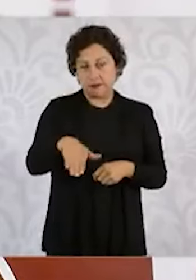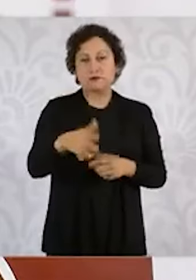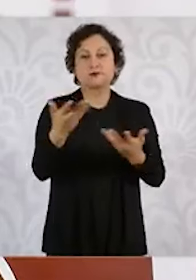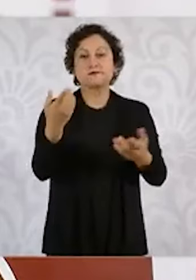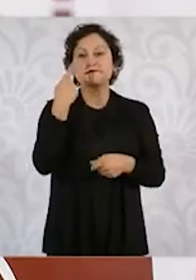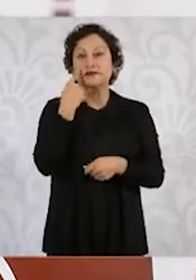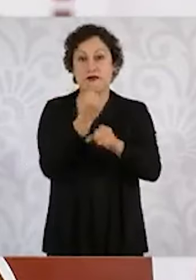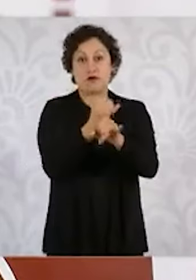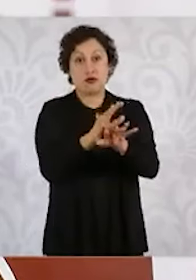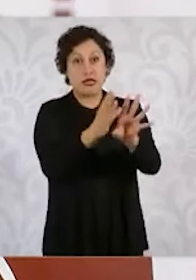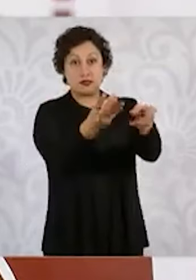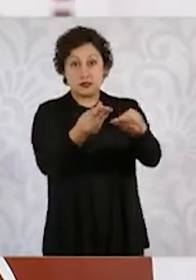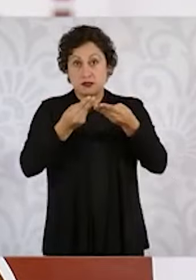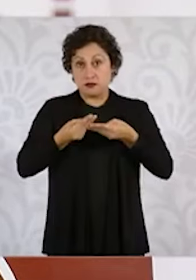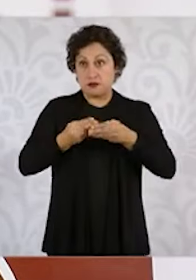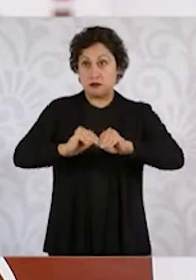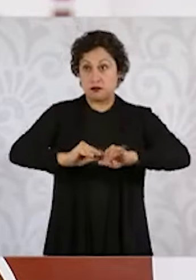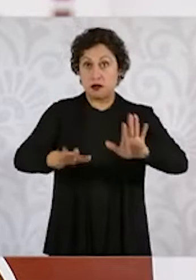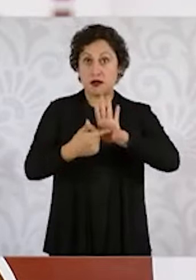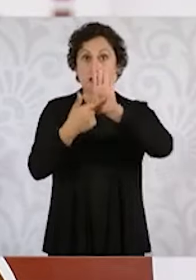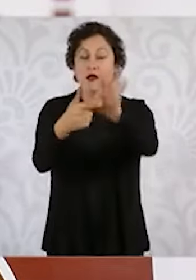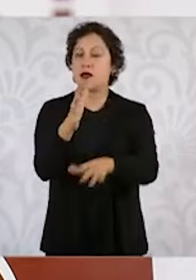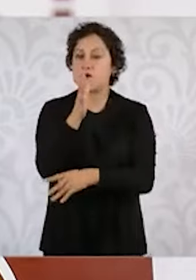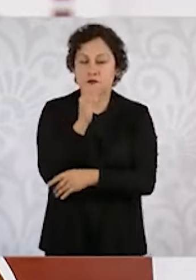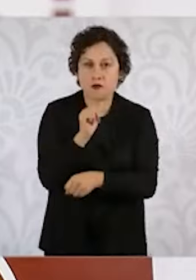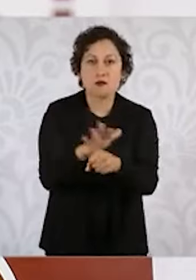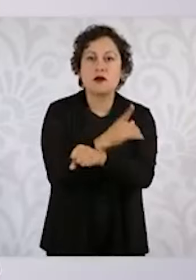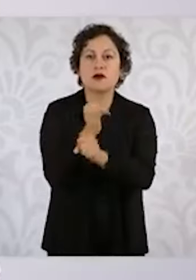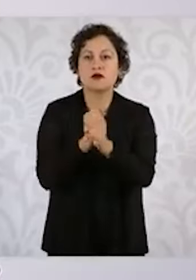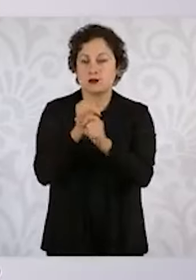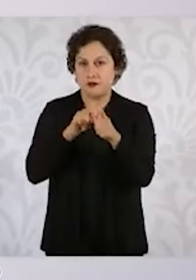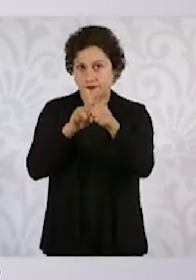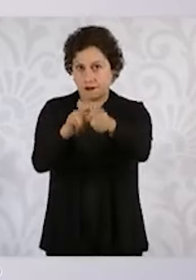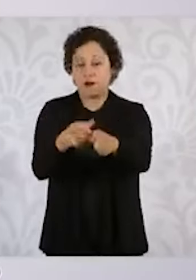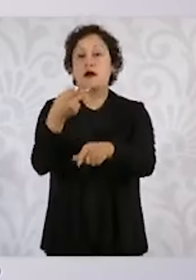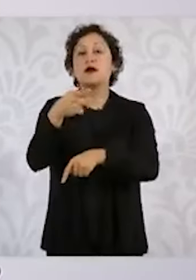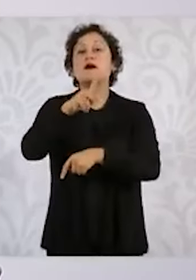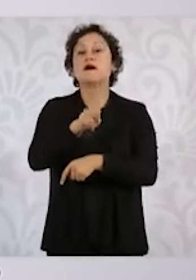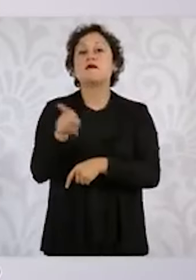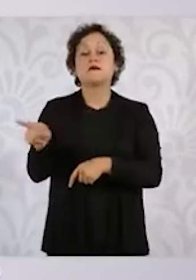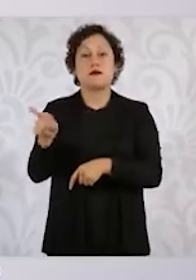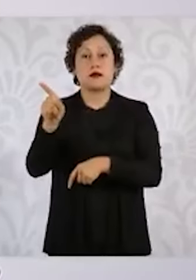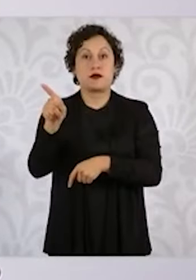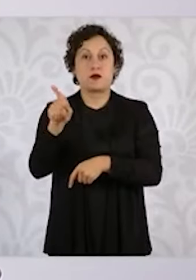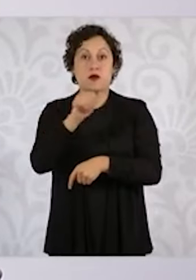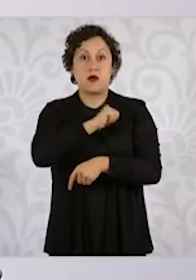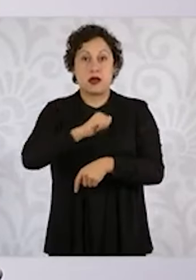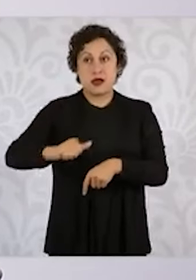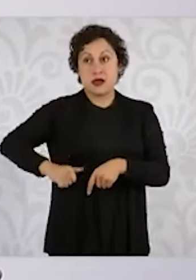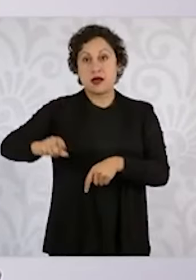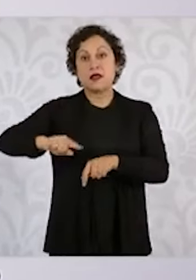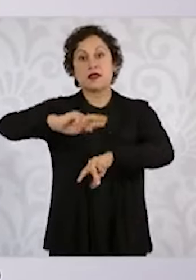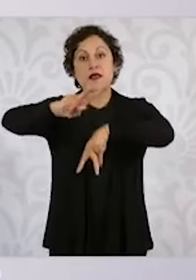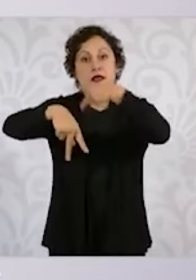mencionar todo por la propia, se crecía de la investigación, pero el alcalde acude, iba a acudir a petaquillas,